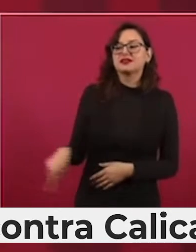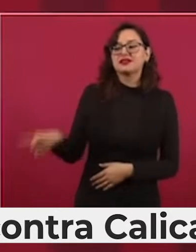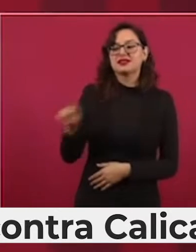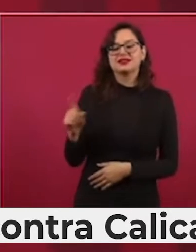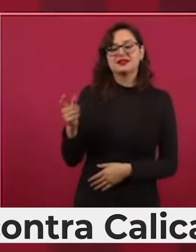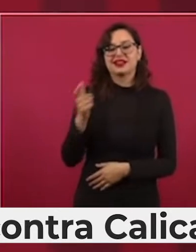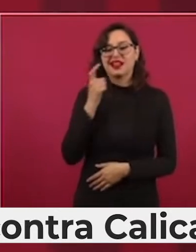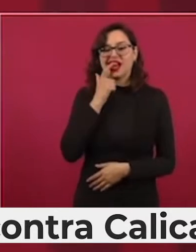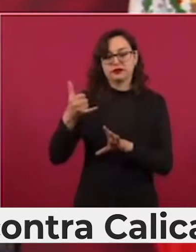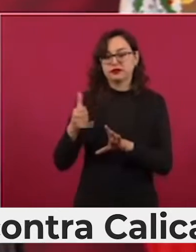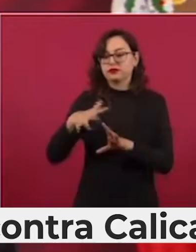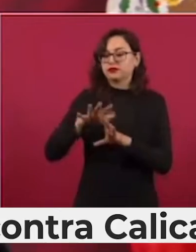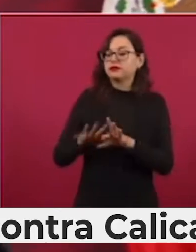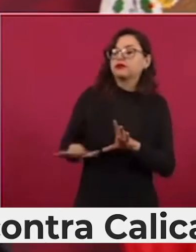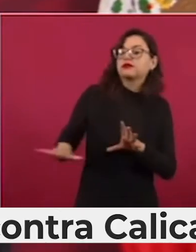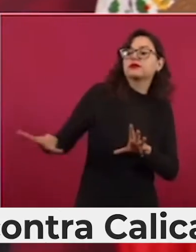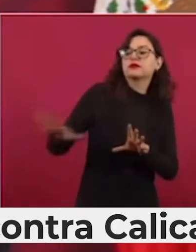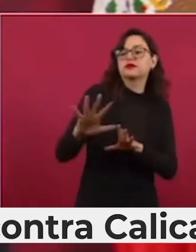corruptos.